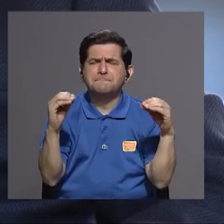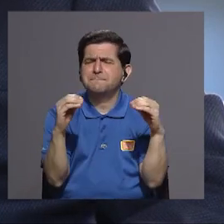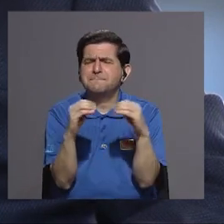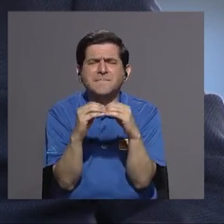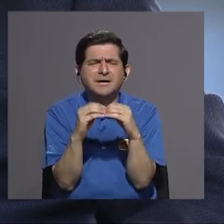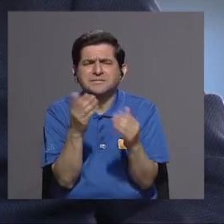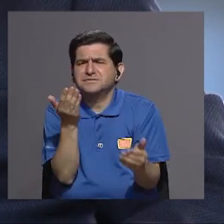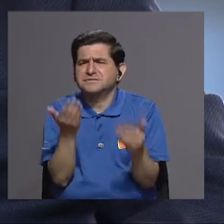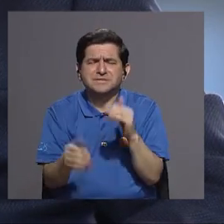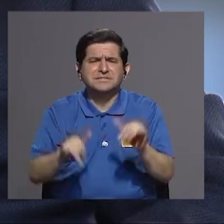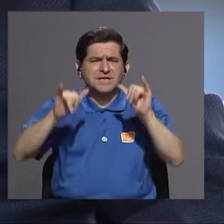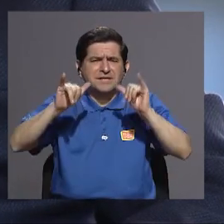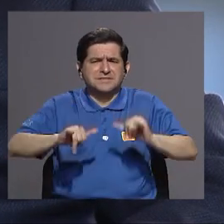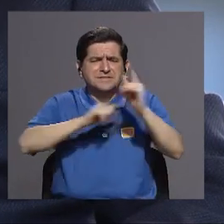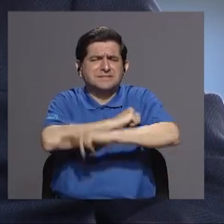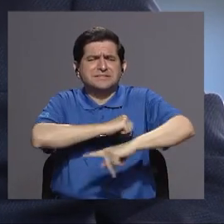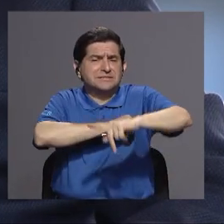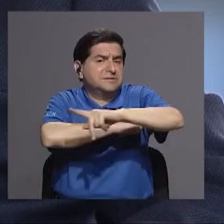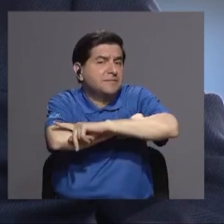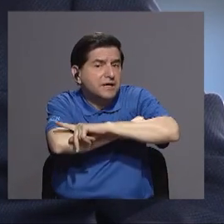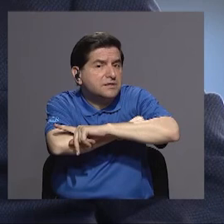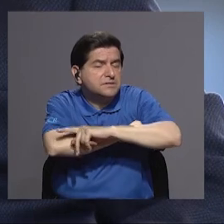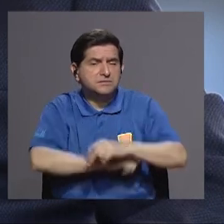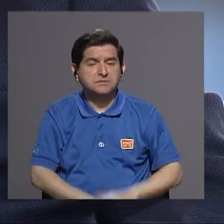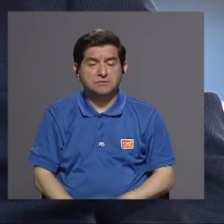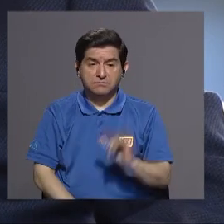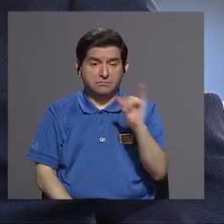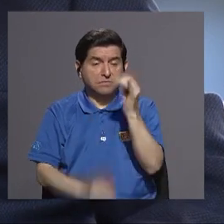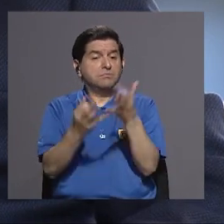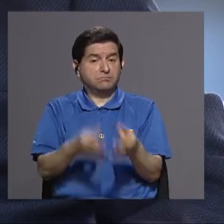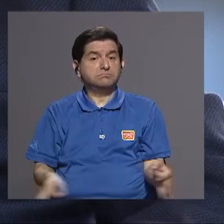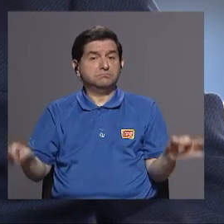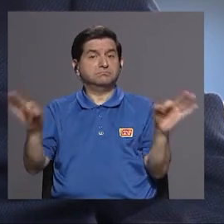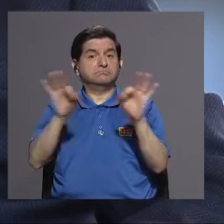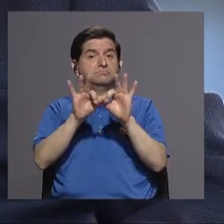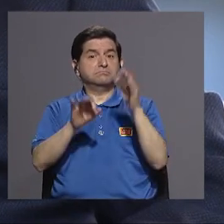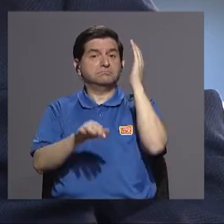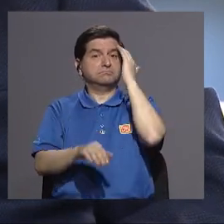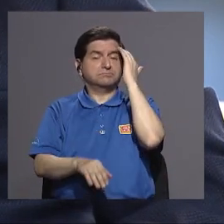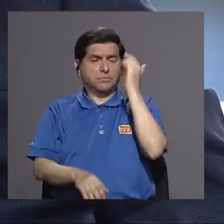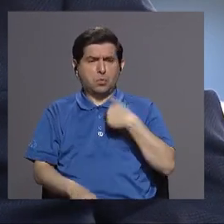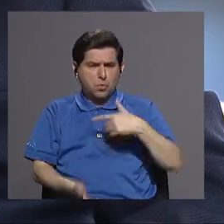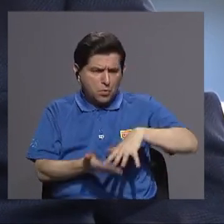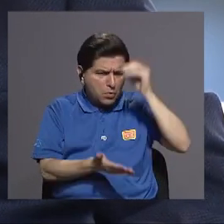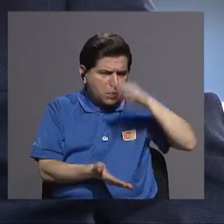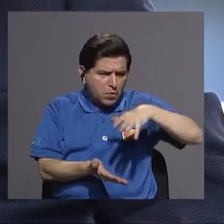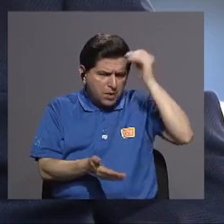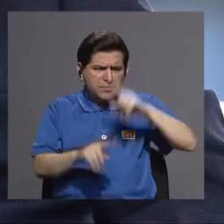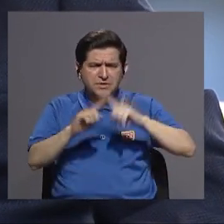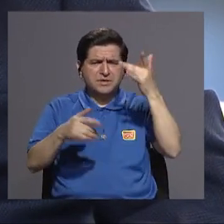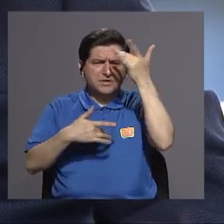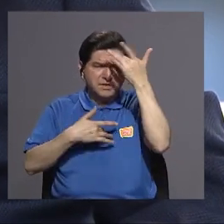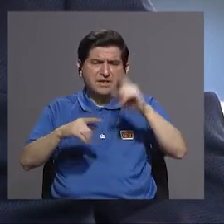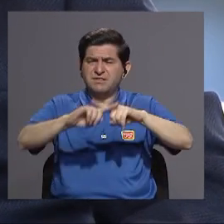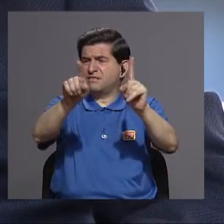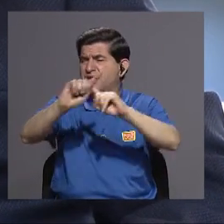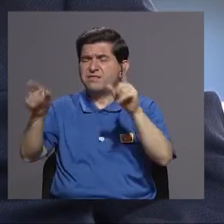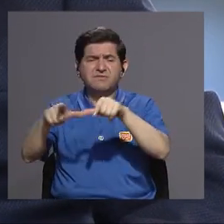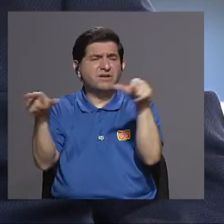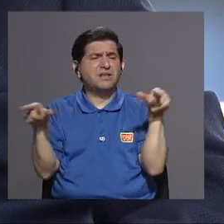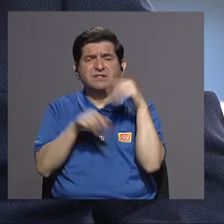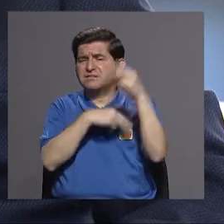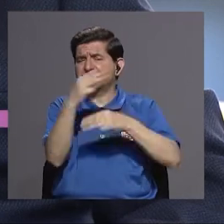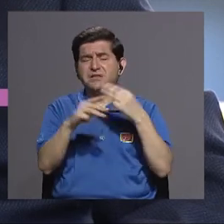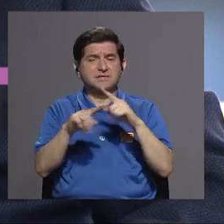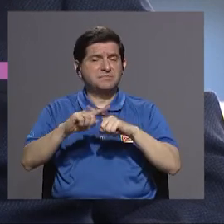más prevalente en el país verdad que eso también es muy importante porque uno puede aprender muchas patologías de otras en